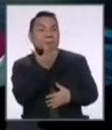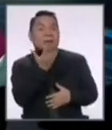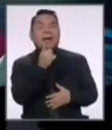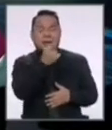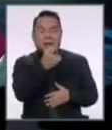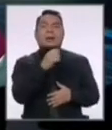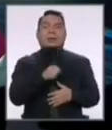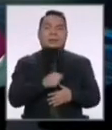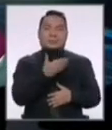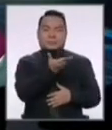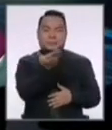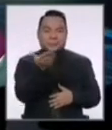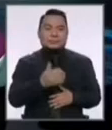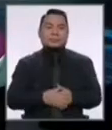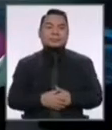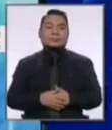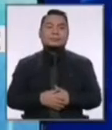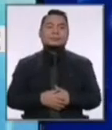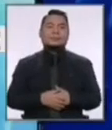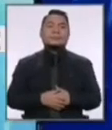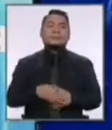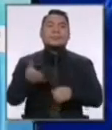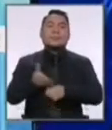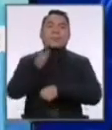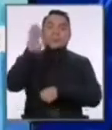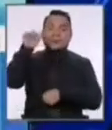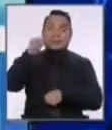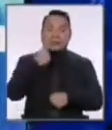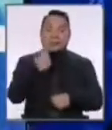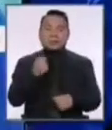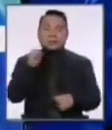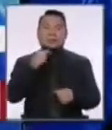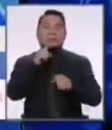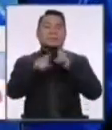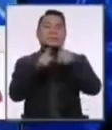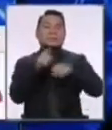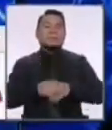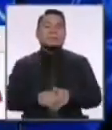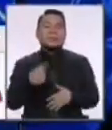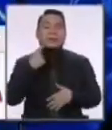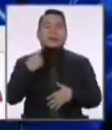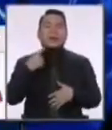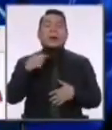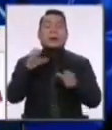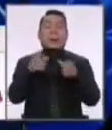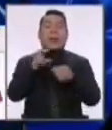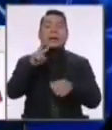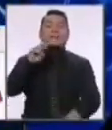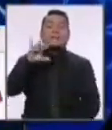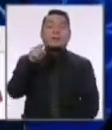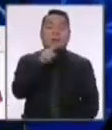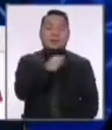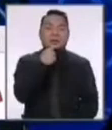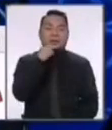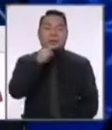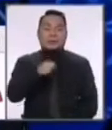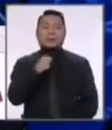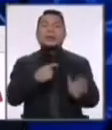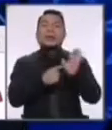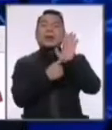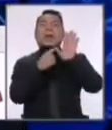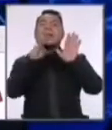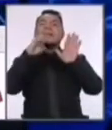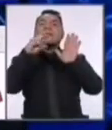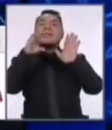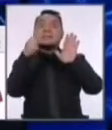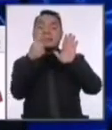Adelante, candidato de Victoria. No hay ningún problema. Antes sí me gustaría que nos resuelvan esta consulta. El partido de Verónica, esta es la consultora Evidenza,